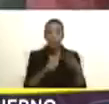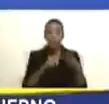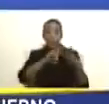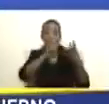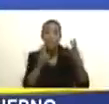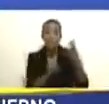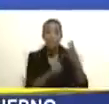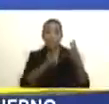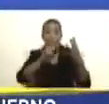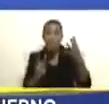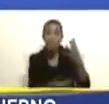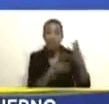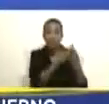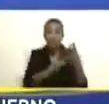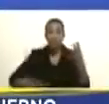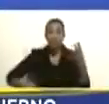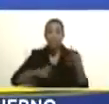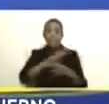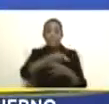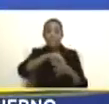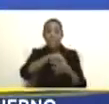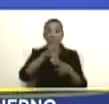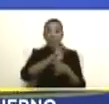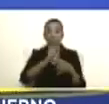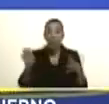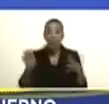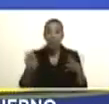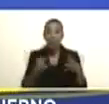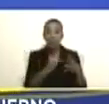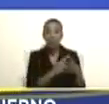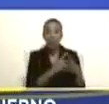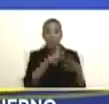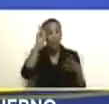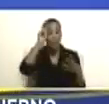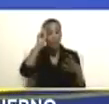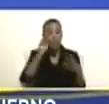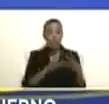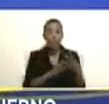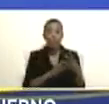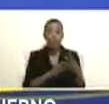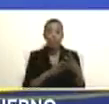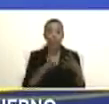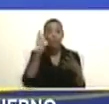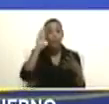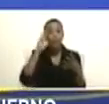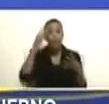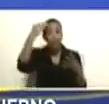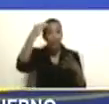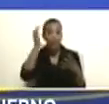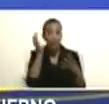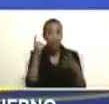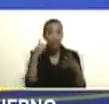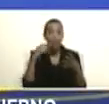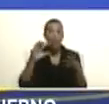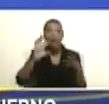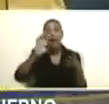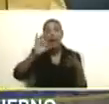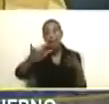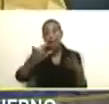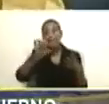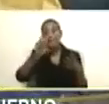vicepresidenta, perdón, ministra de Educación, profesora maestra mayor Yelitze Santaella,